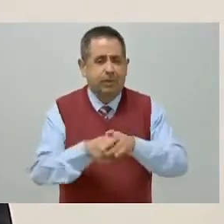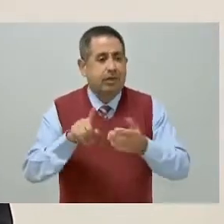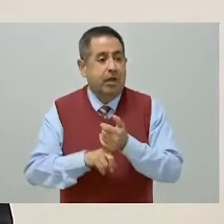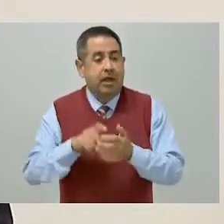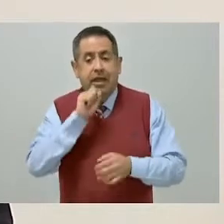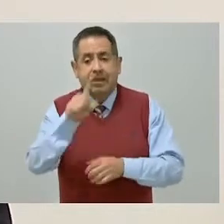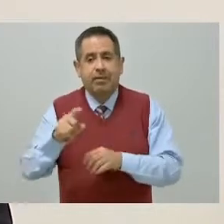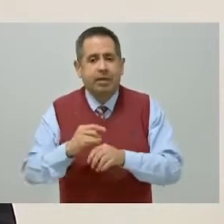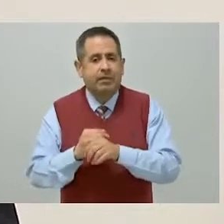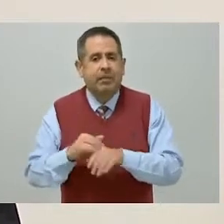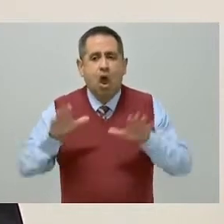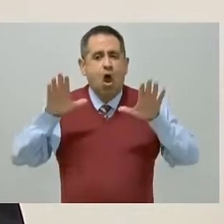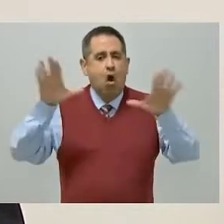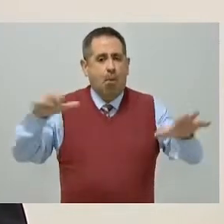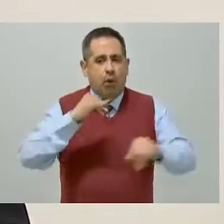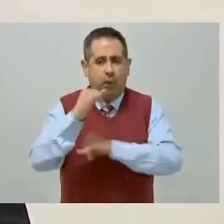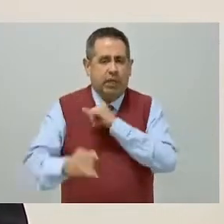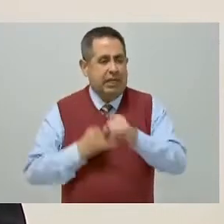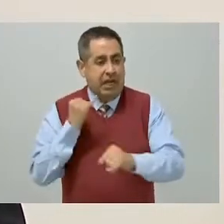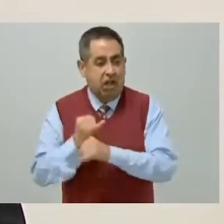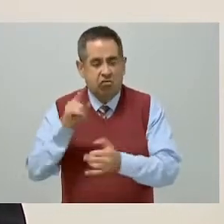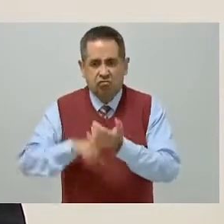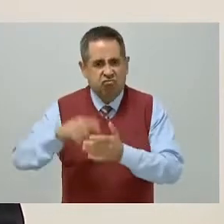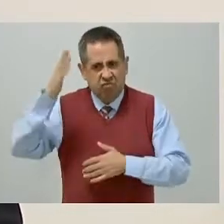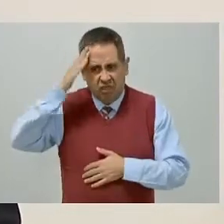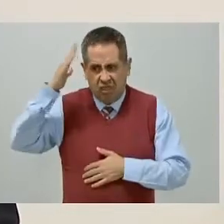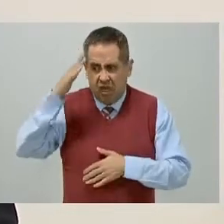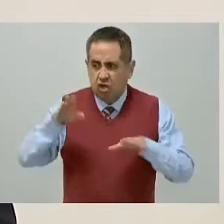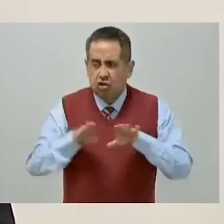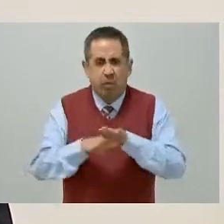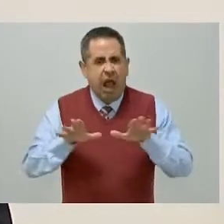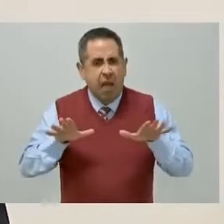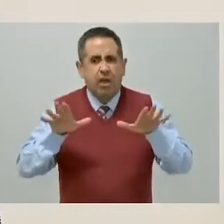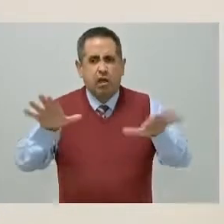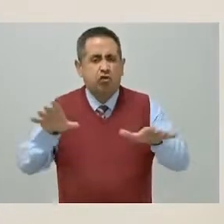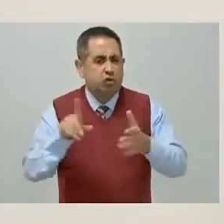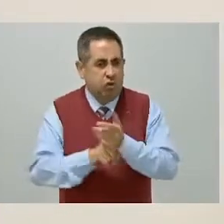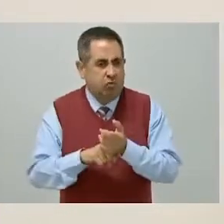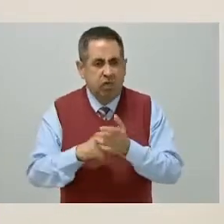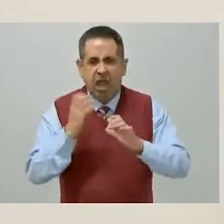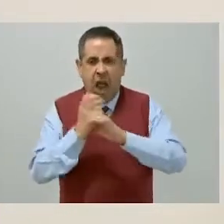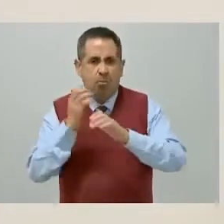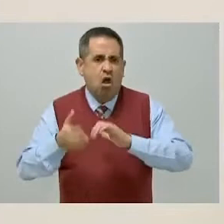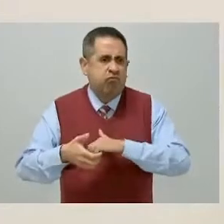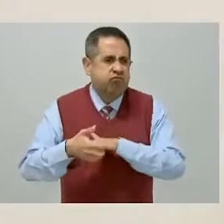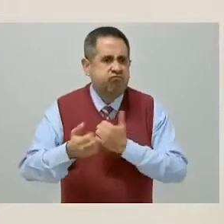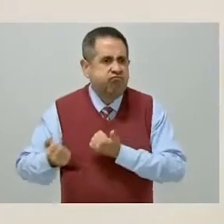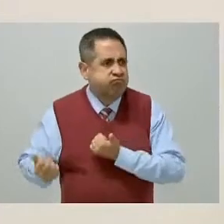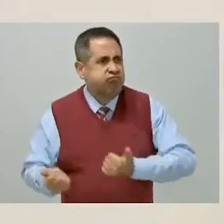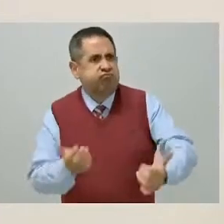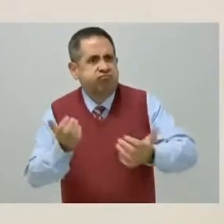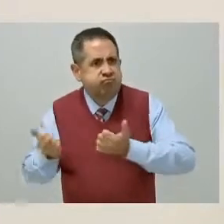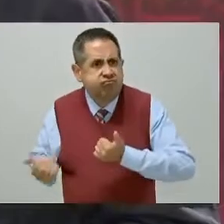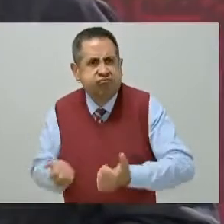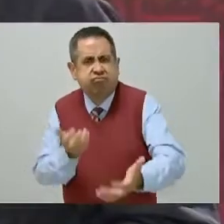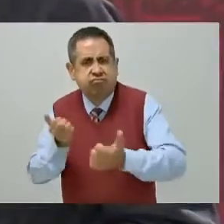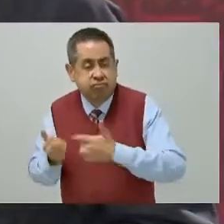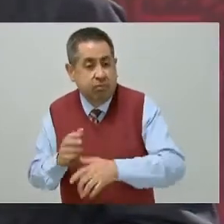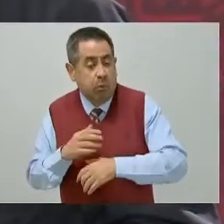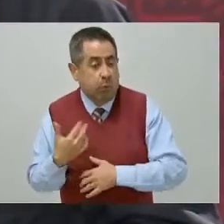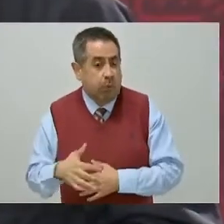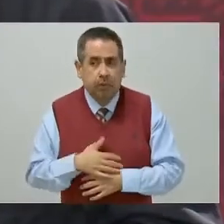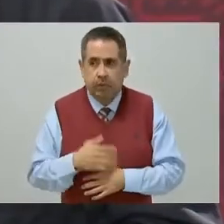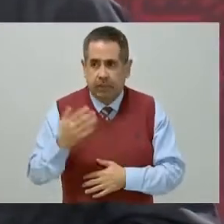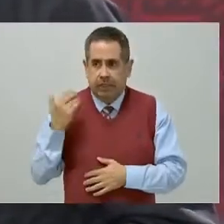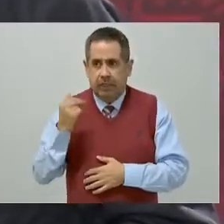internacional que es líder en aviación comercial y en transporte de carga. Durante estos dos años,